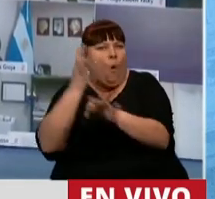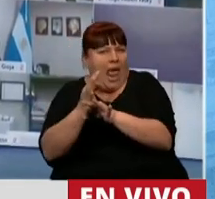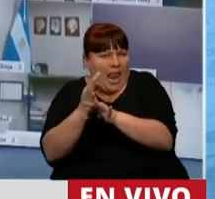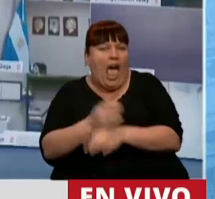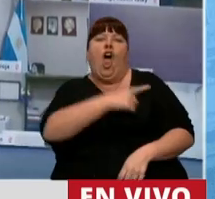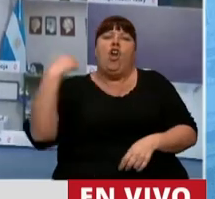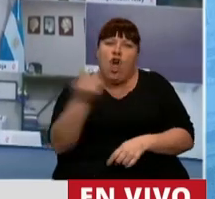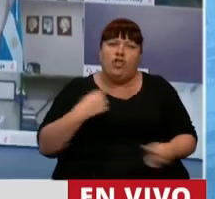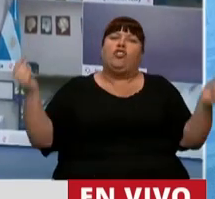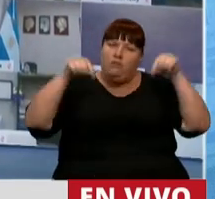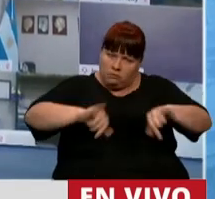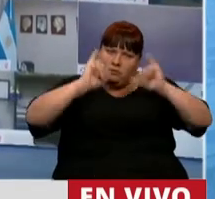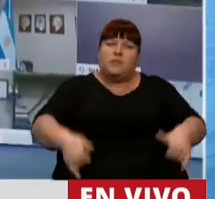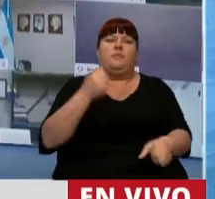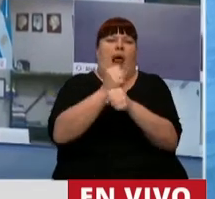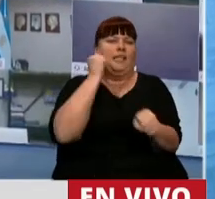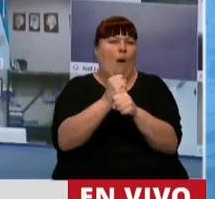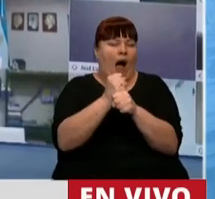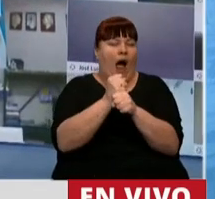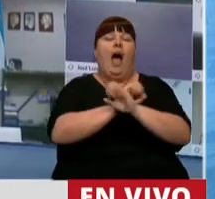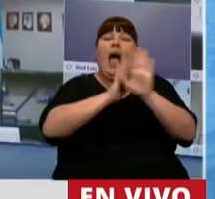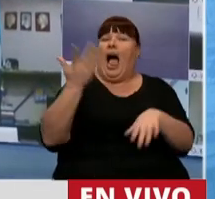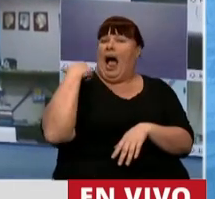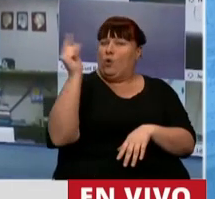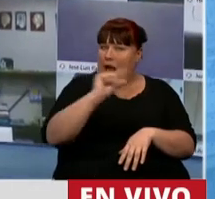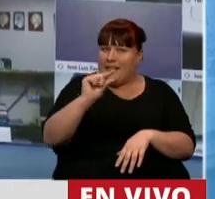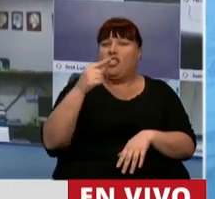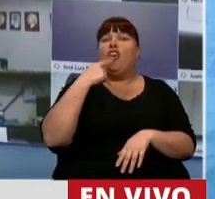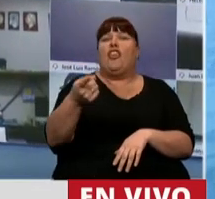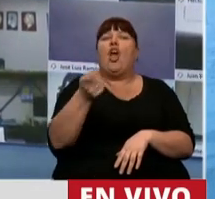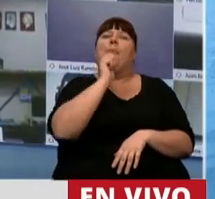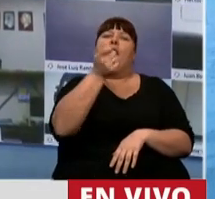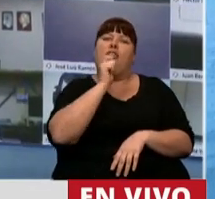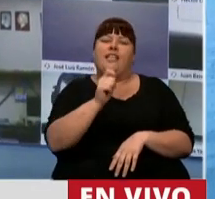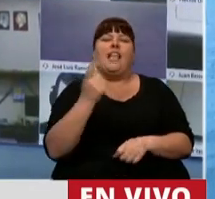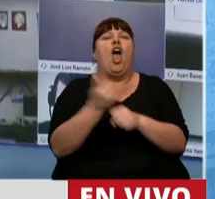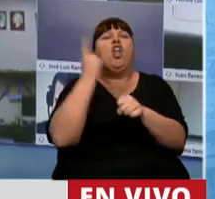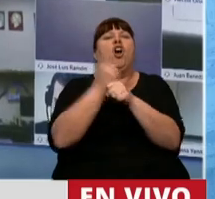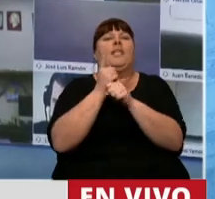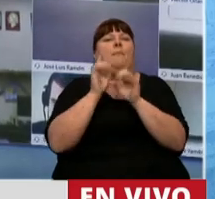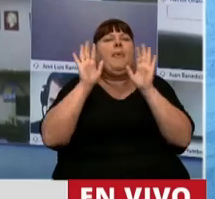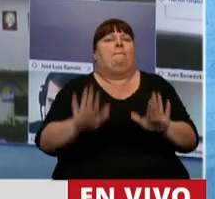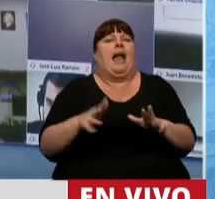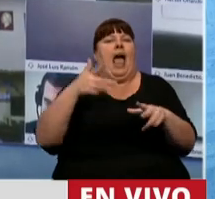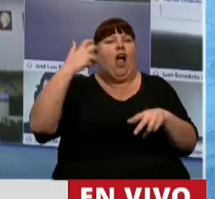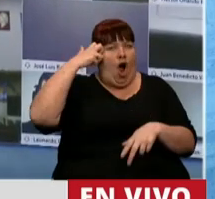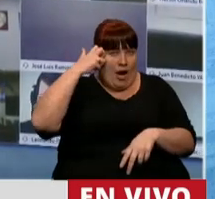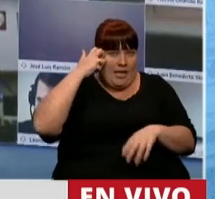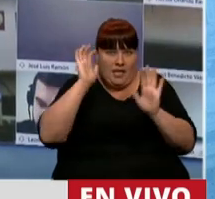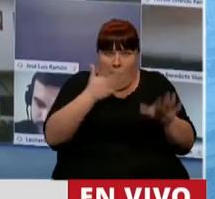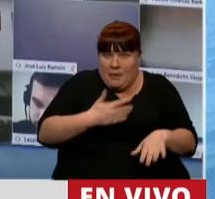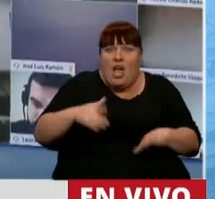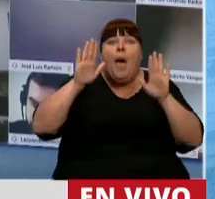escuela. Nosotros estamos dispuestos a trabajar. Hace instantes, dijo en los medios, no podemos frenar el Congreso. Señor